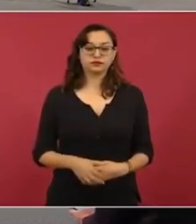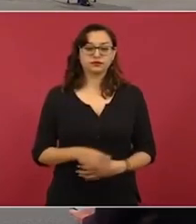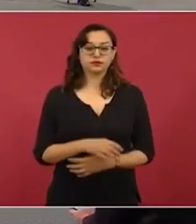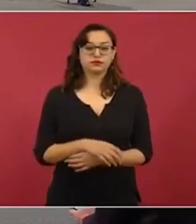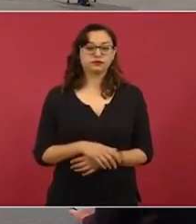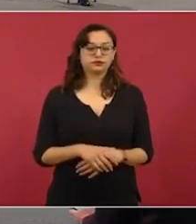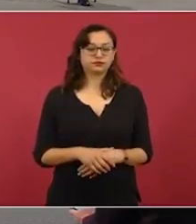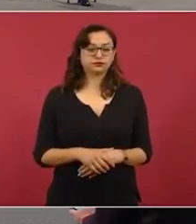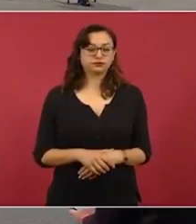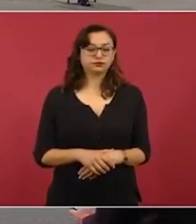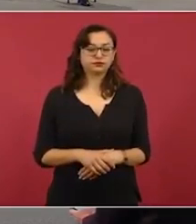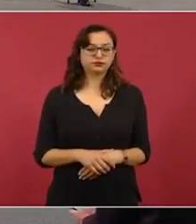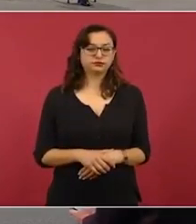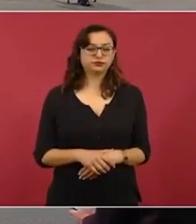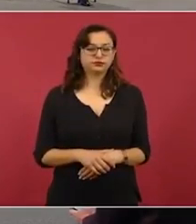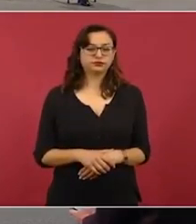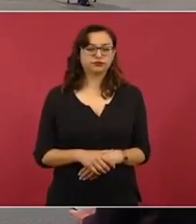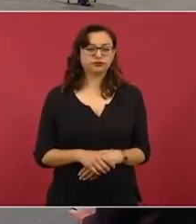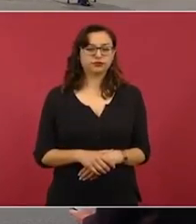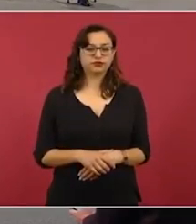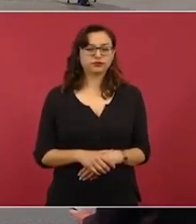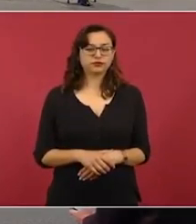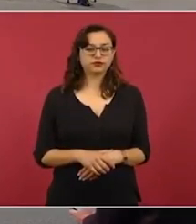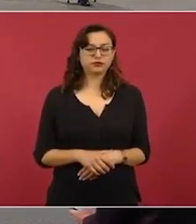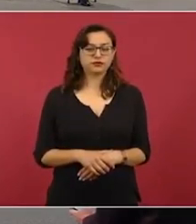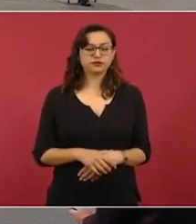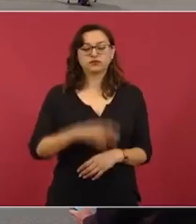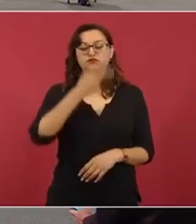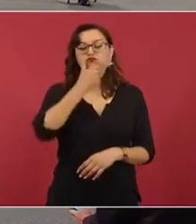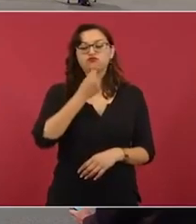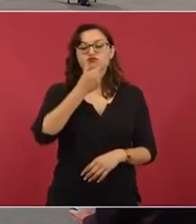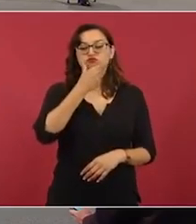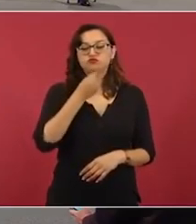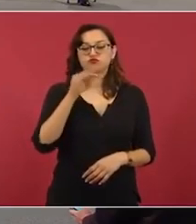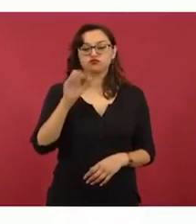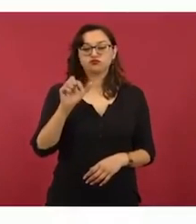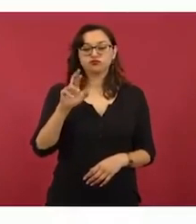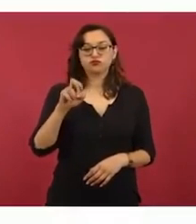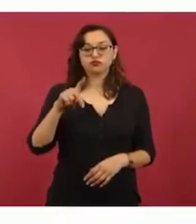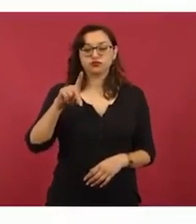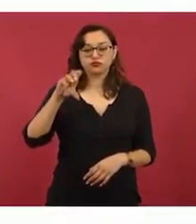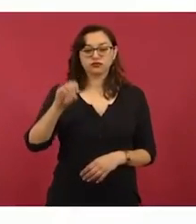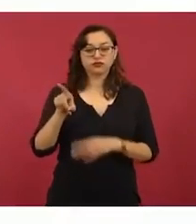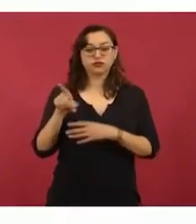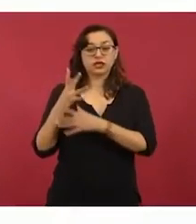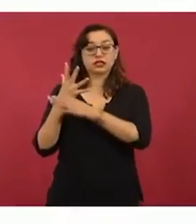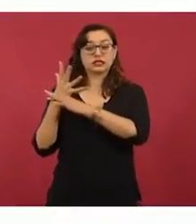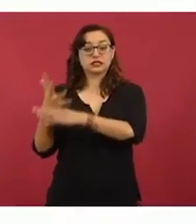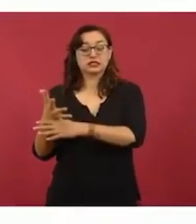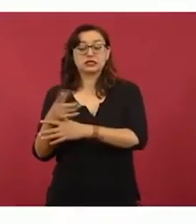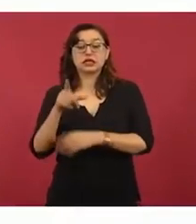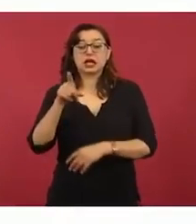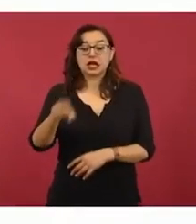señor Fernando Beluzarán, todos quieren el ego de la casa gris,